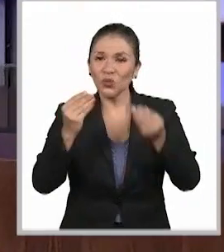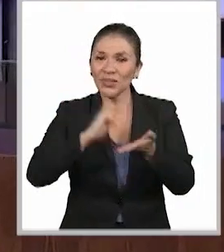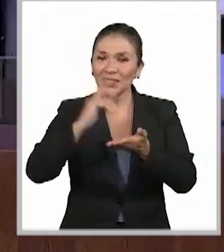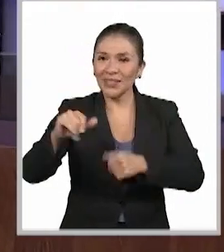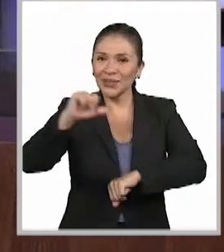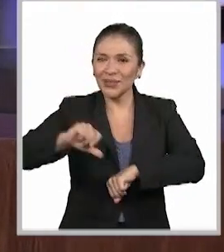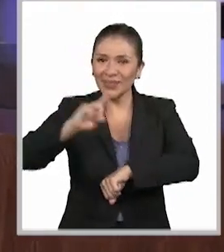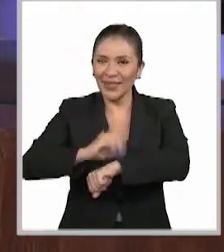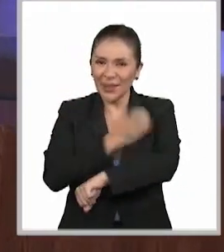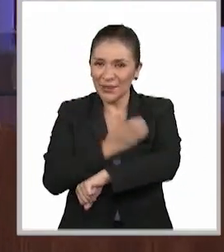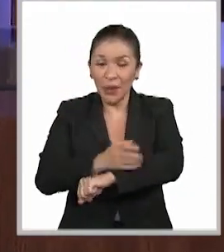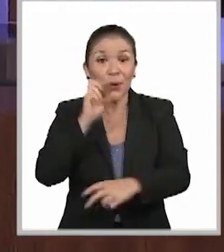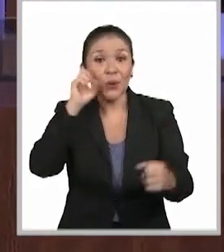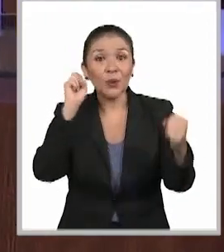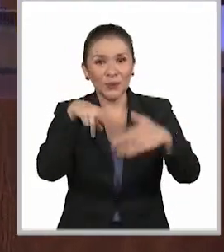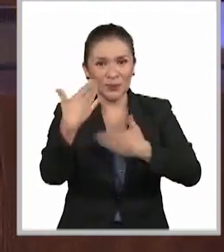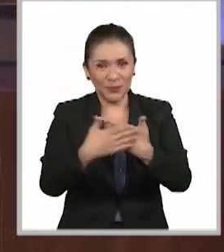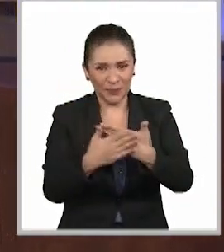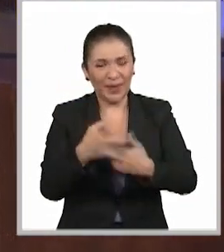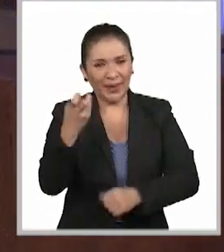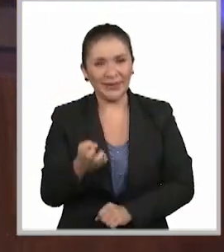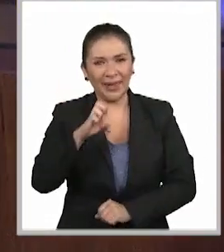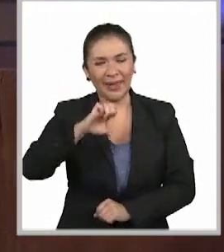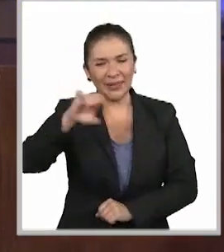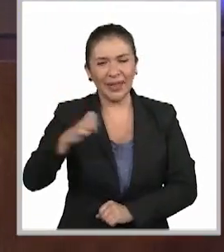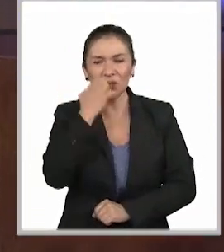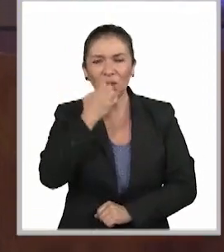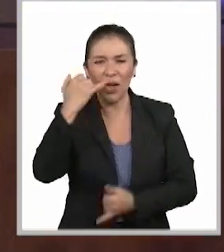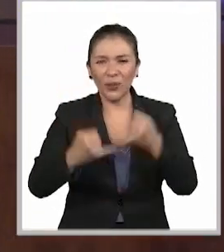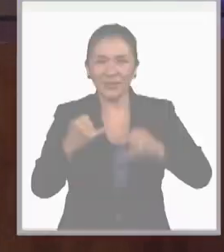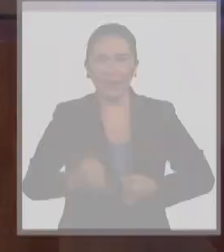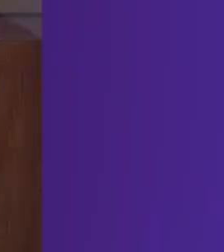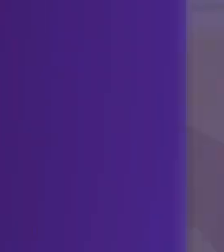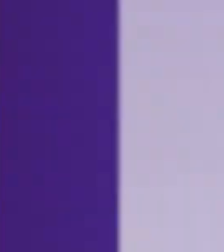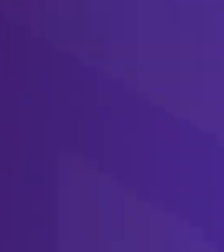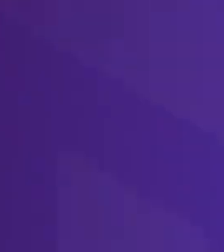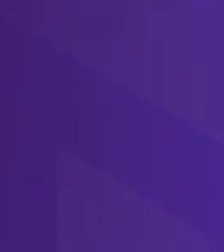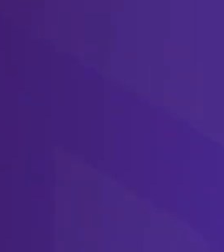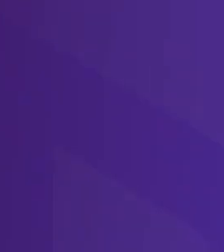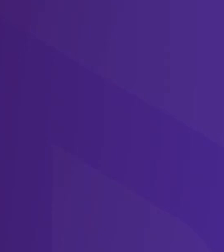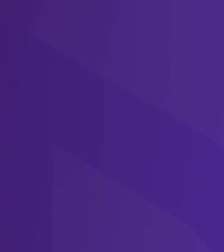nuestro público, muchas gracias por acompañarnos. Nos vemos en la siguiente. Esto fue Escuela Judicial.